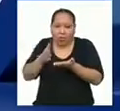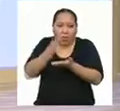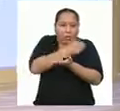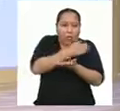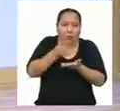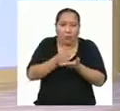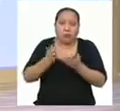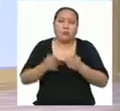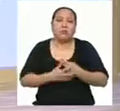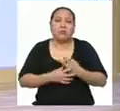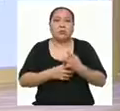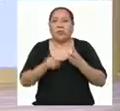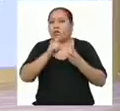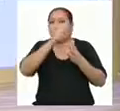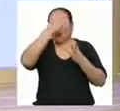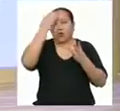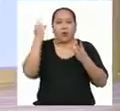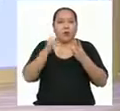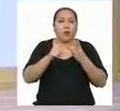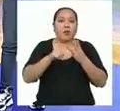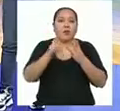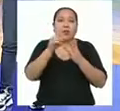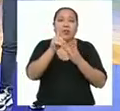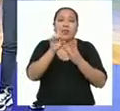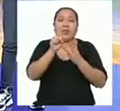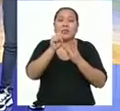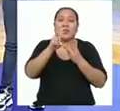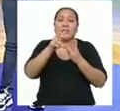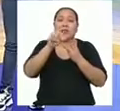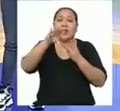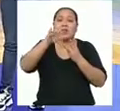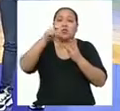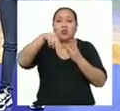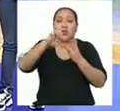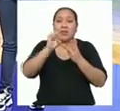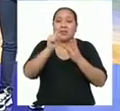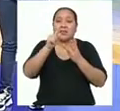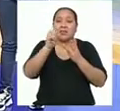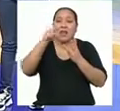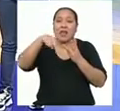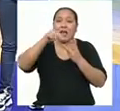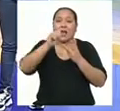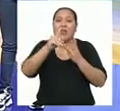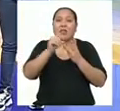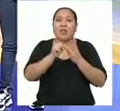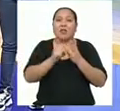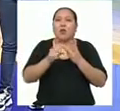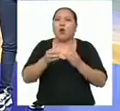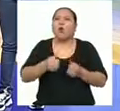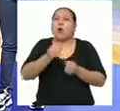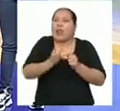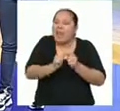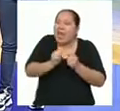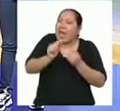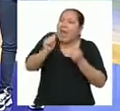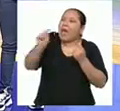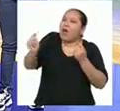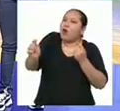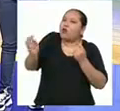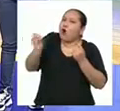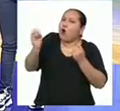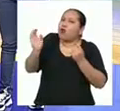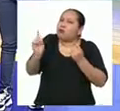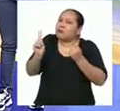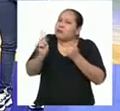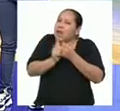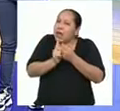a su medida. Tampoco olvidemos a la desviación estándar, que mide la dispersión o qué tan alejados están los datos